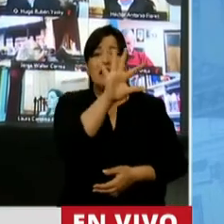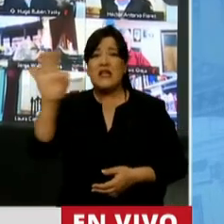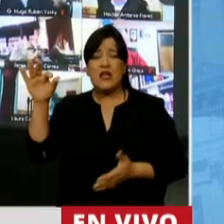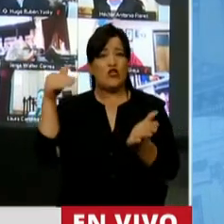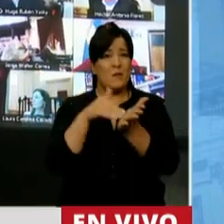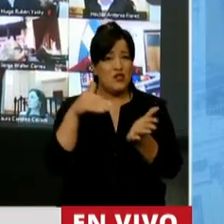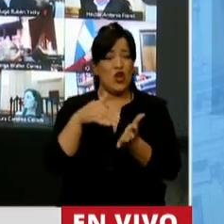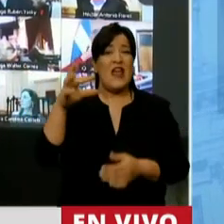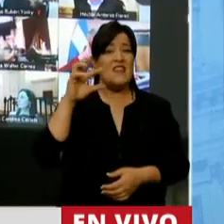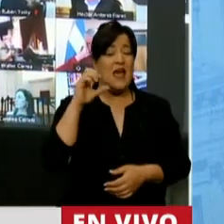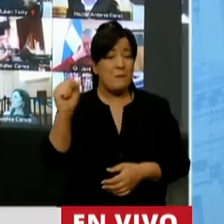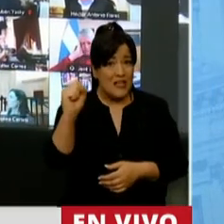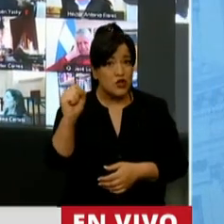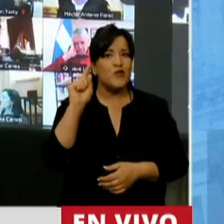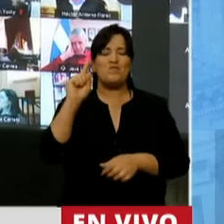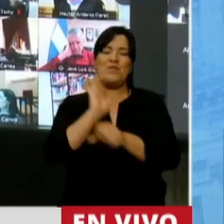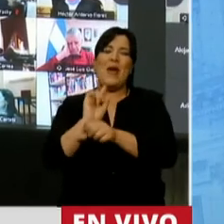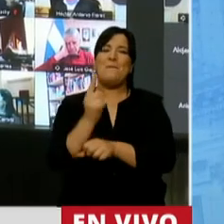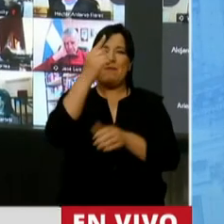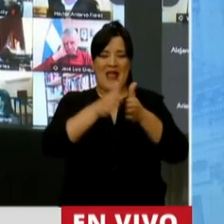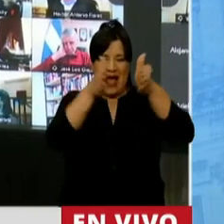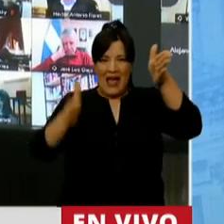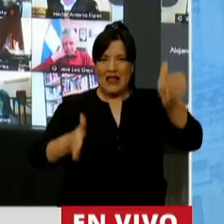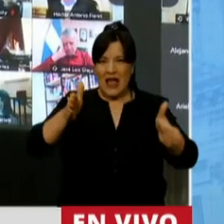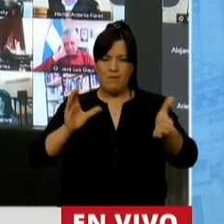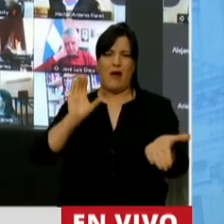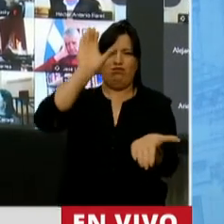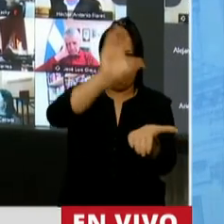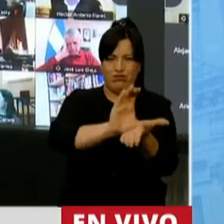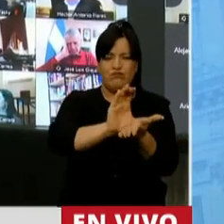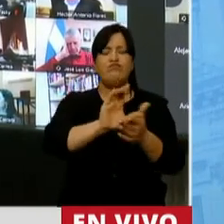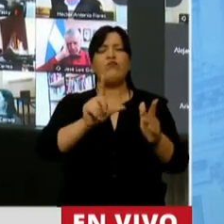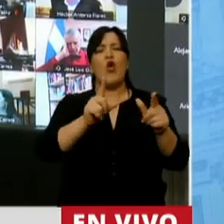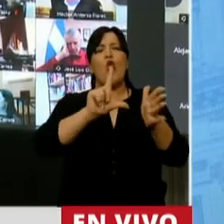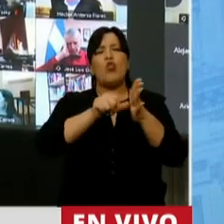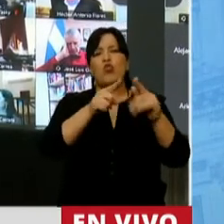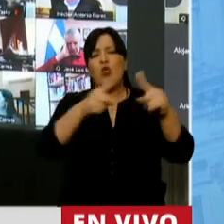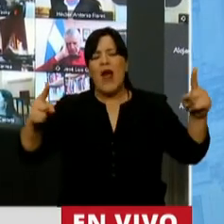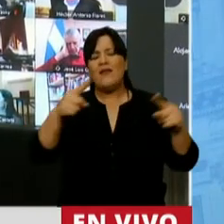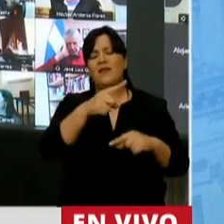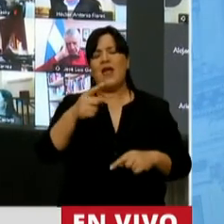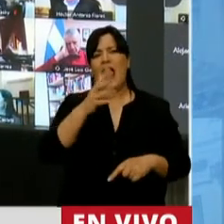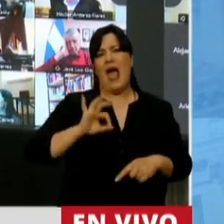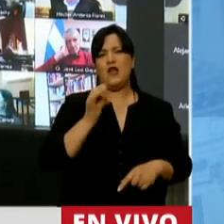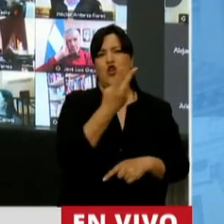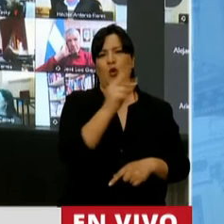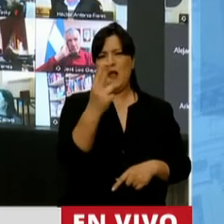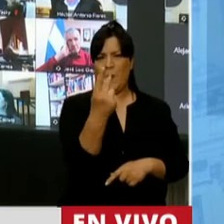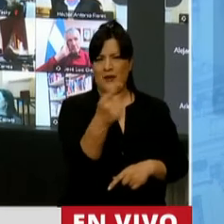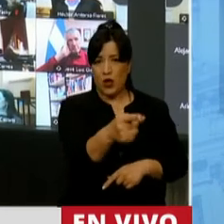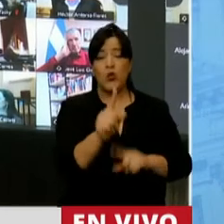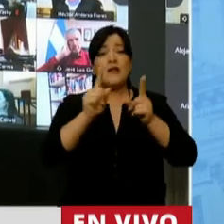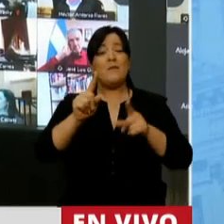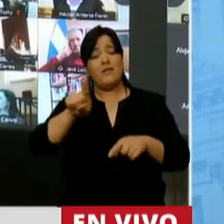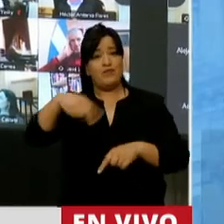de pesos a su primera etapa a desarrollarse durante el 2021, y otros 7